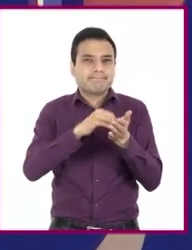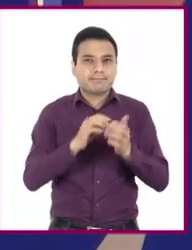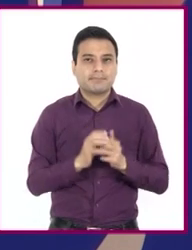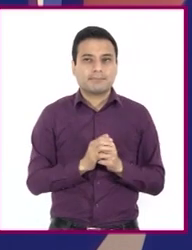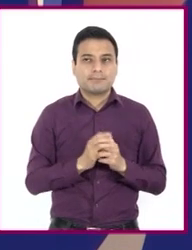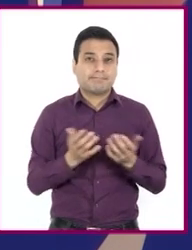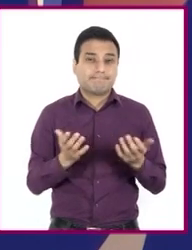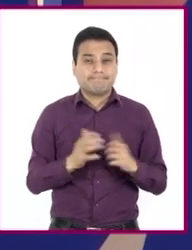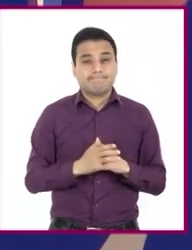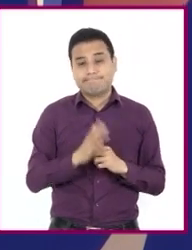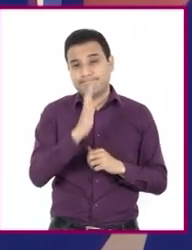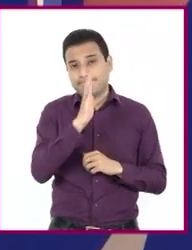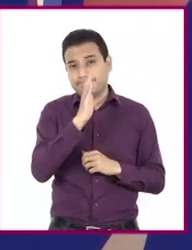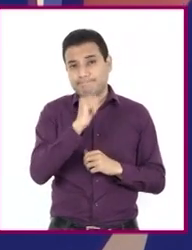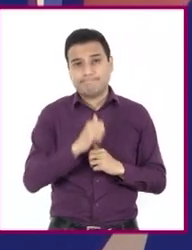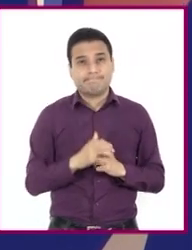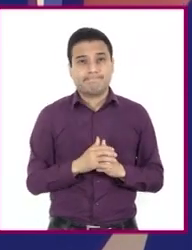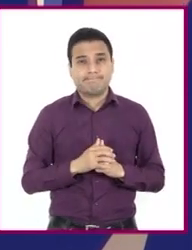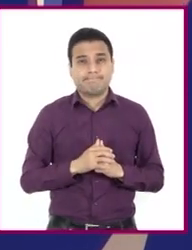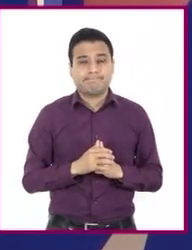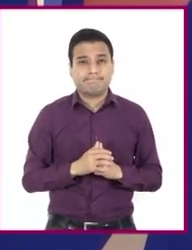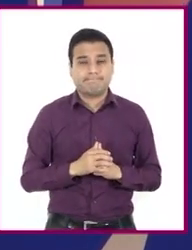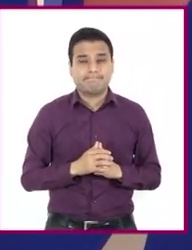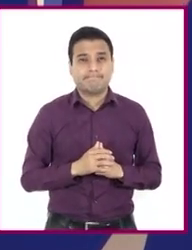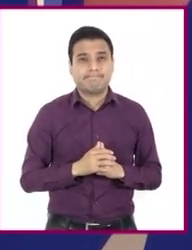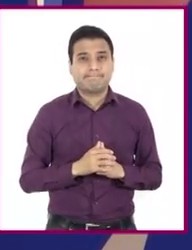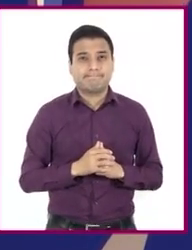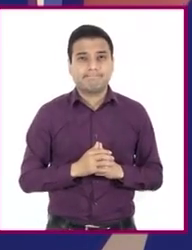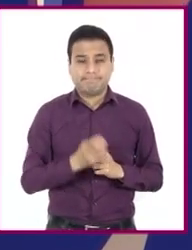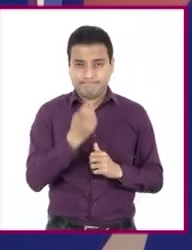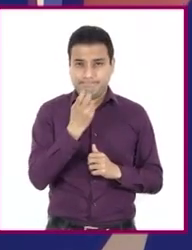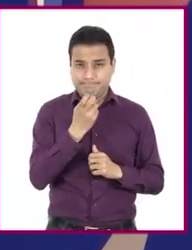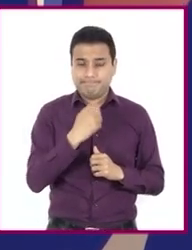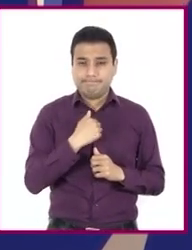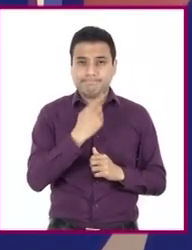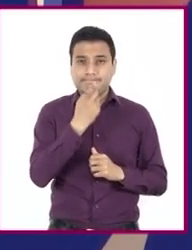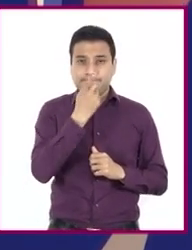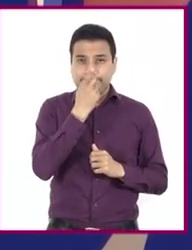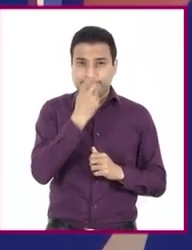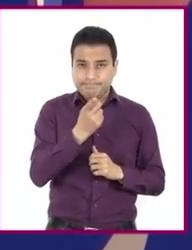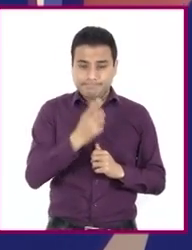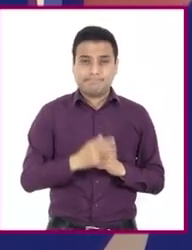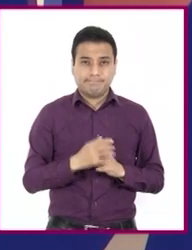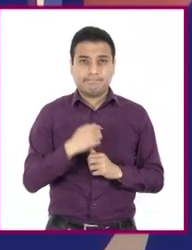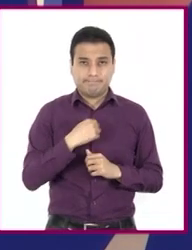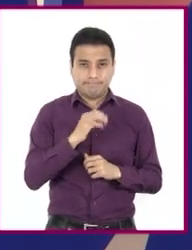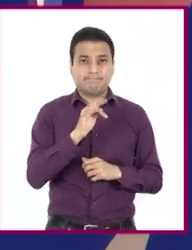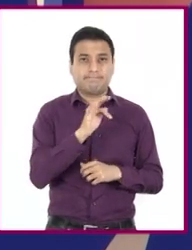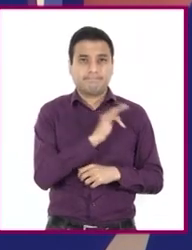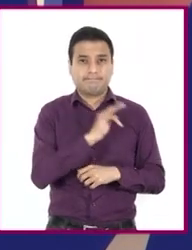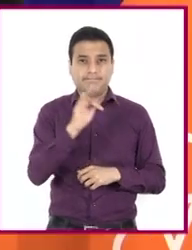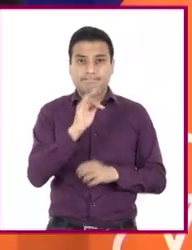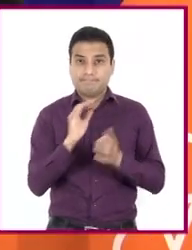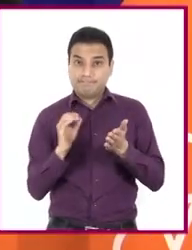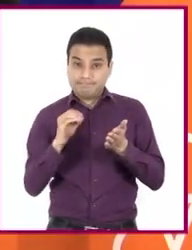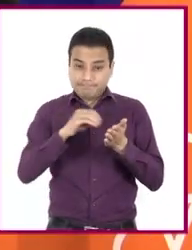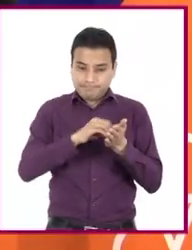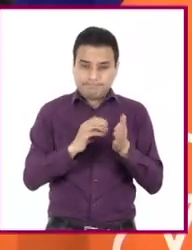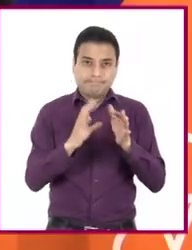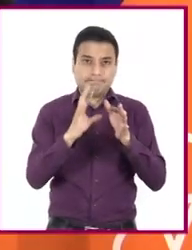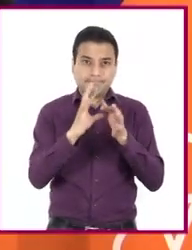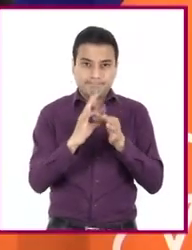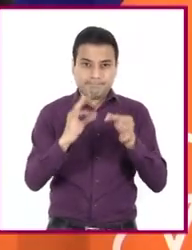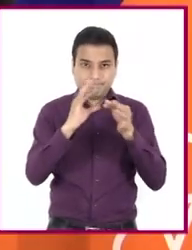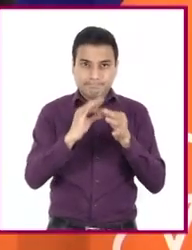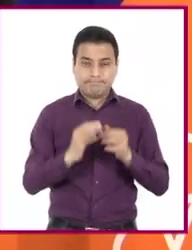puede hacer la referencia. Por eso mencioné que lo podemos incluir, pero no lo podemos referir. Lo